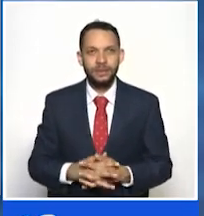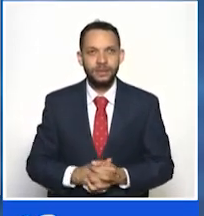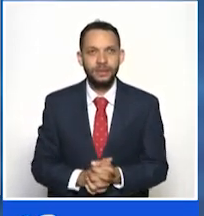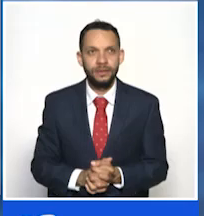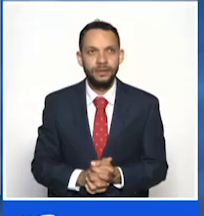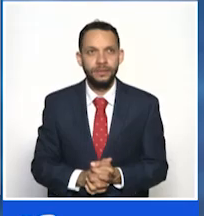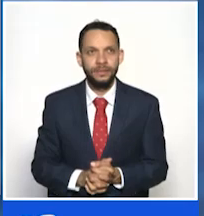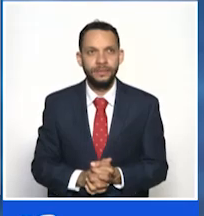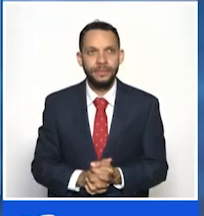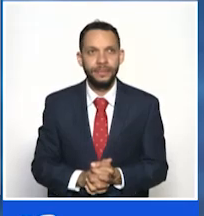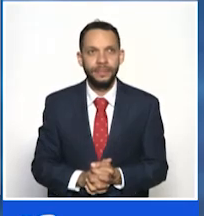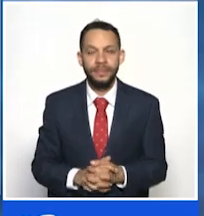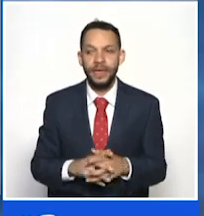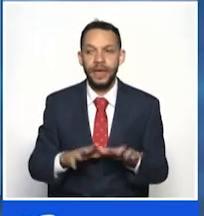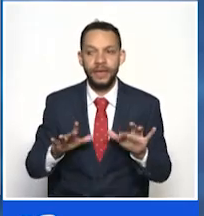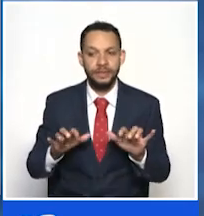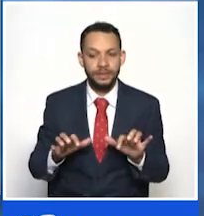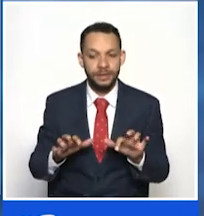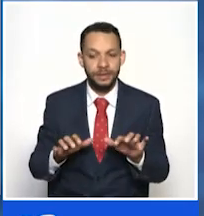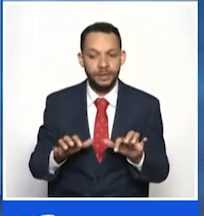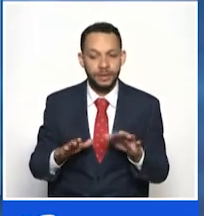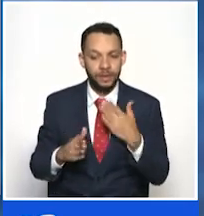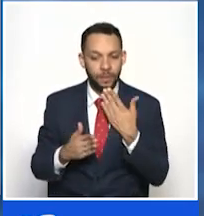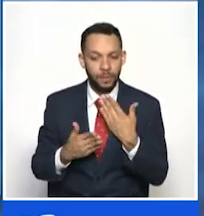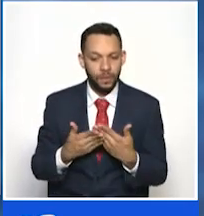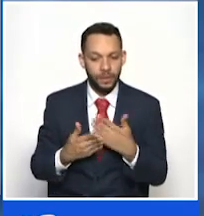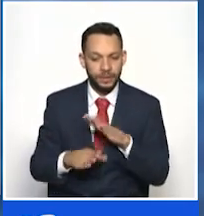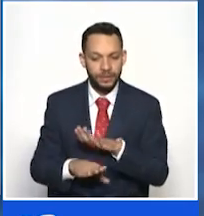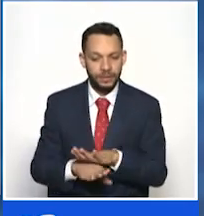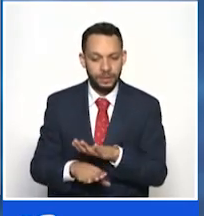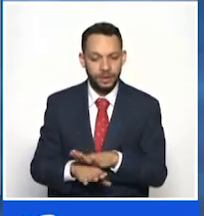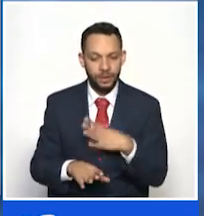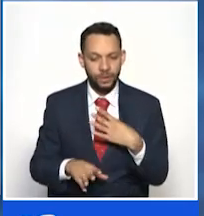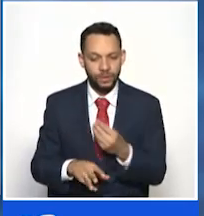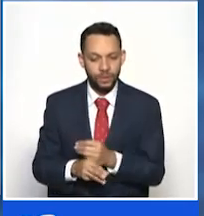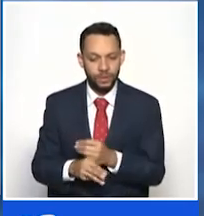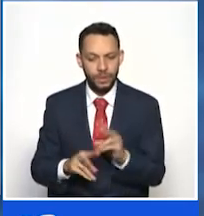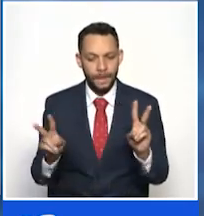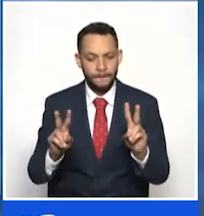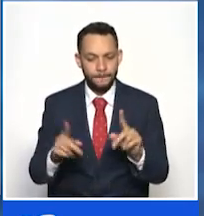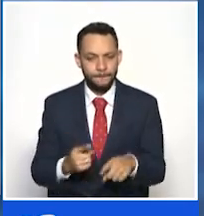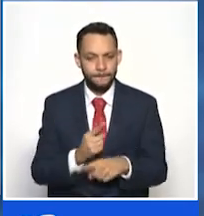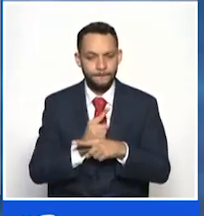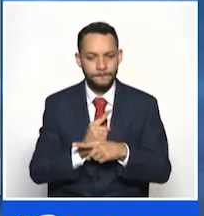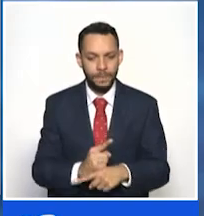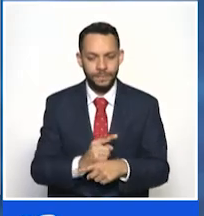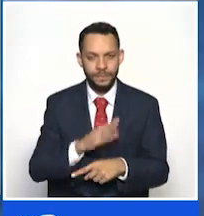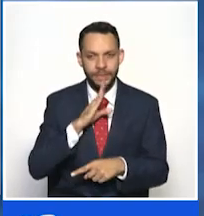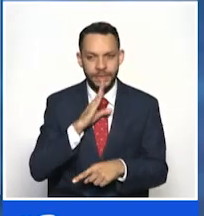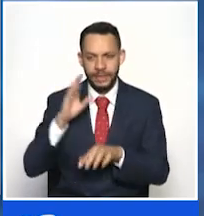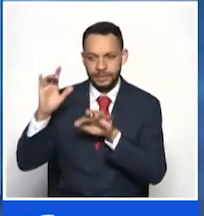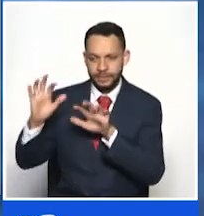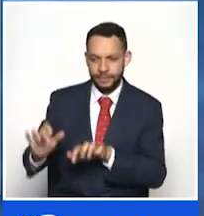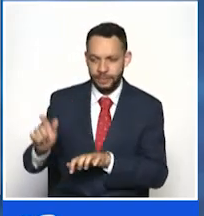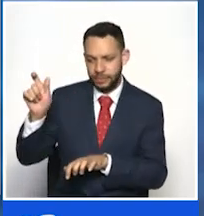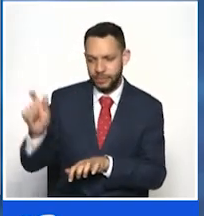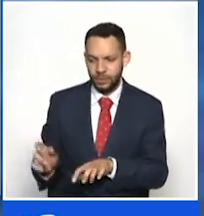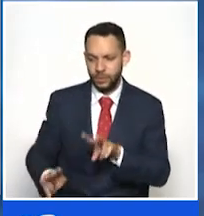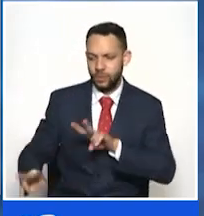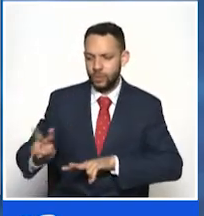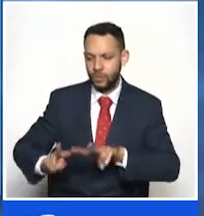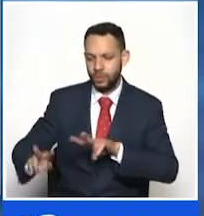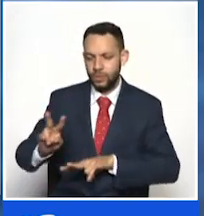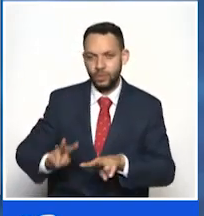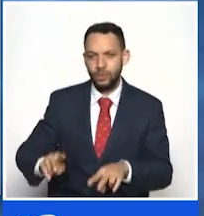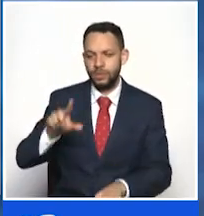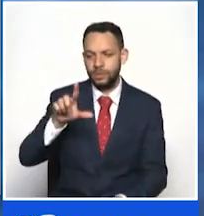Secretaria, muy buenas tardes. Nos escuchan. Buenas tardes. en vivo, como les decía, con la secretaria de turismo del